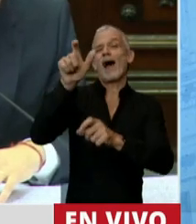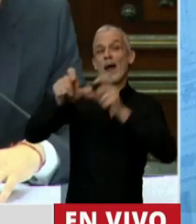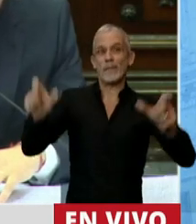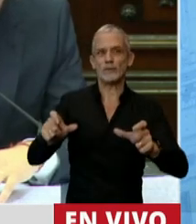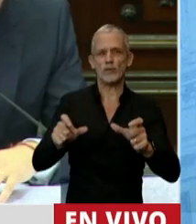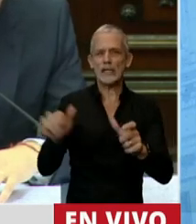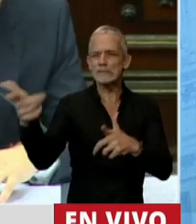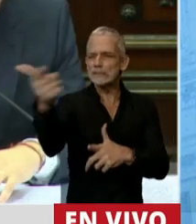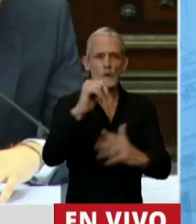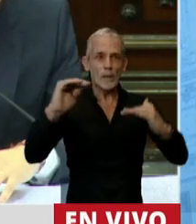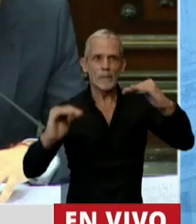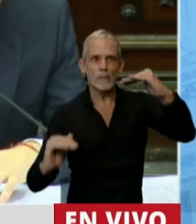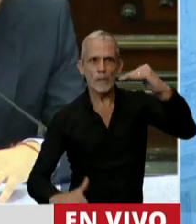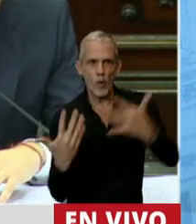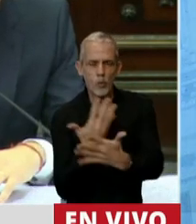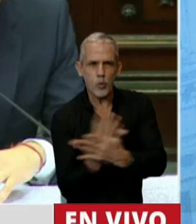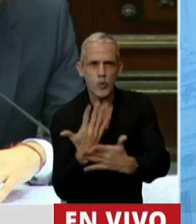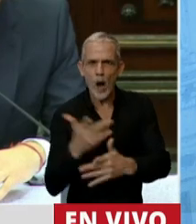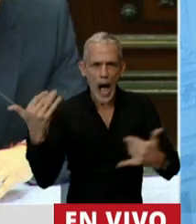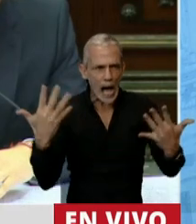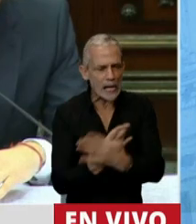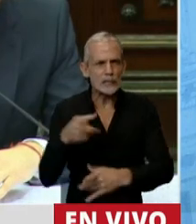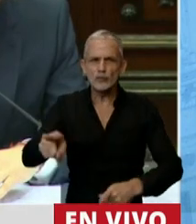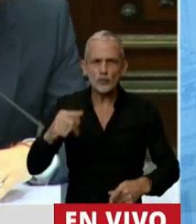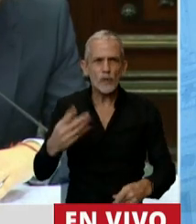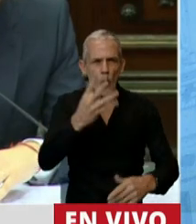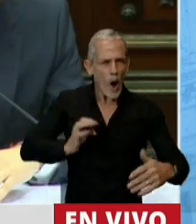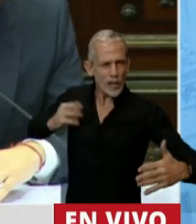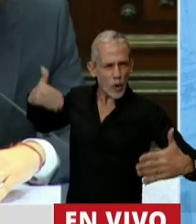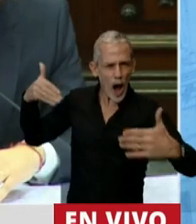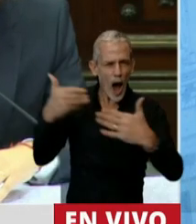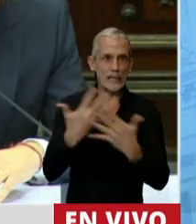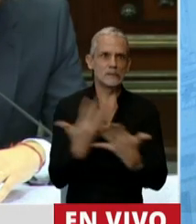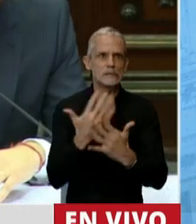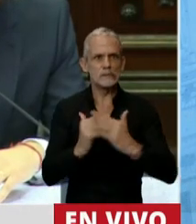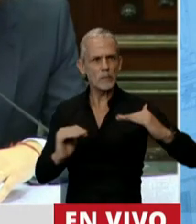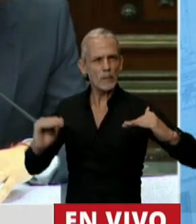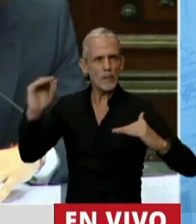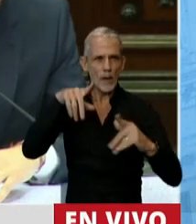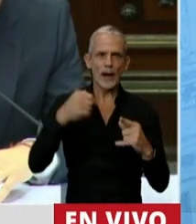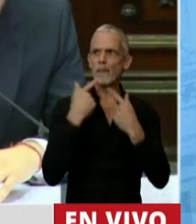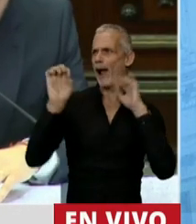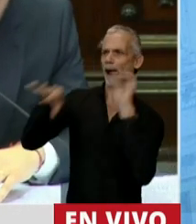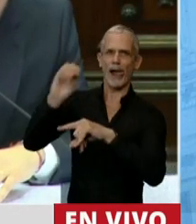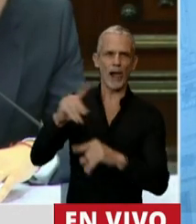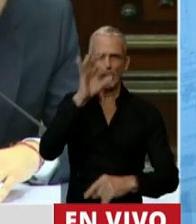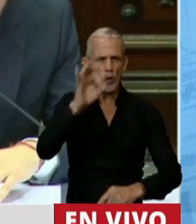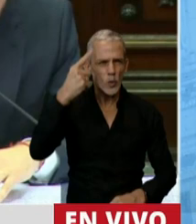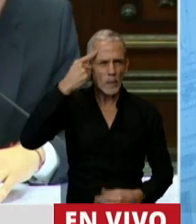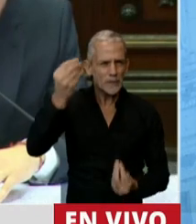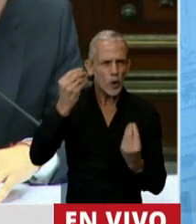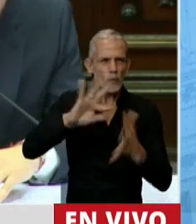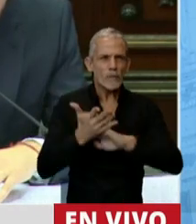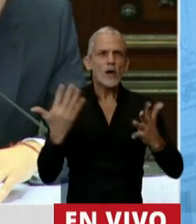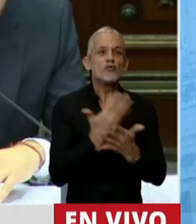que menos tienen, que venían sufriendo muchísimo durante 4 años. Porque acá se dijo de todo, pero nunca se considera